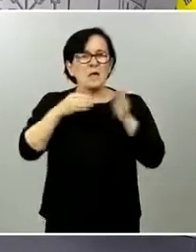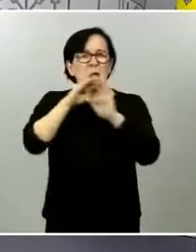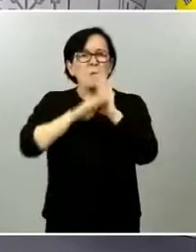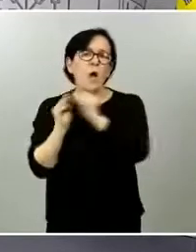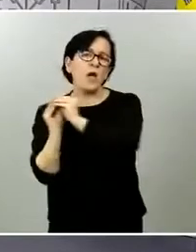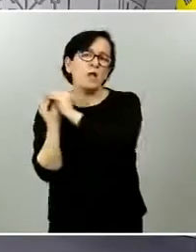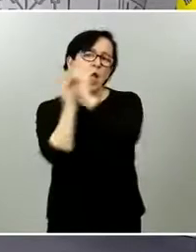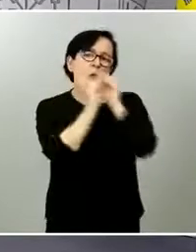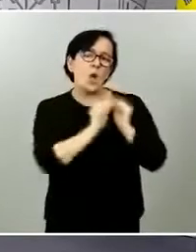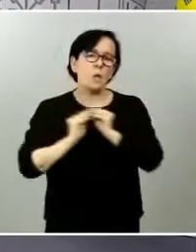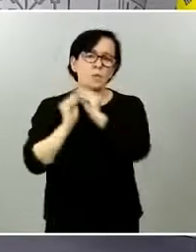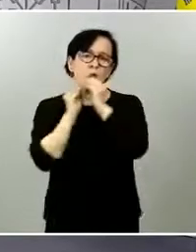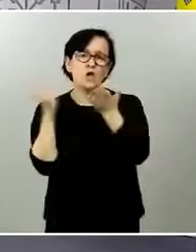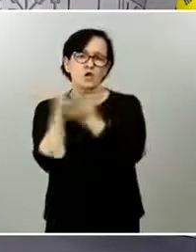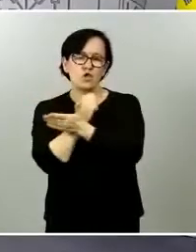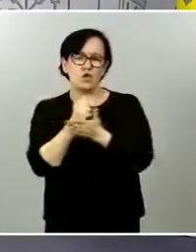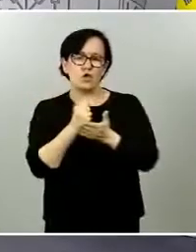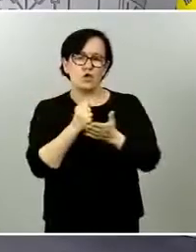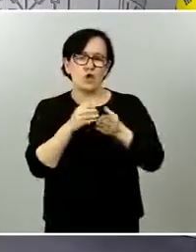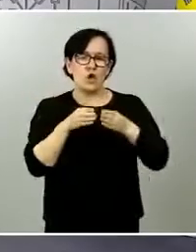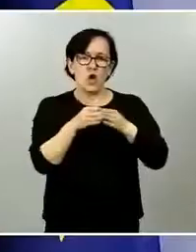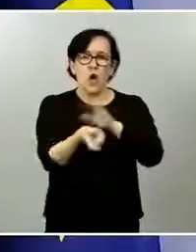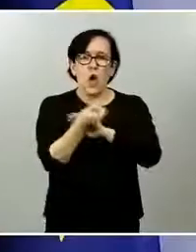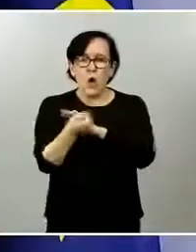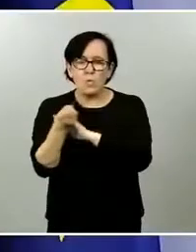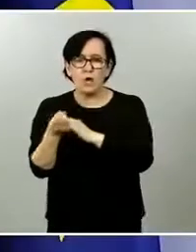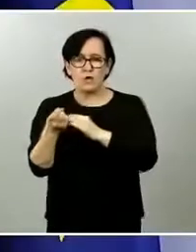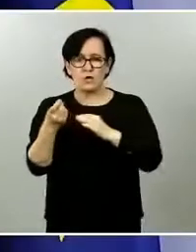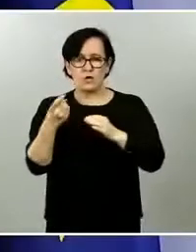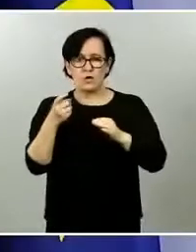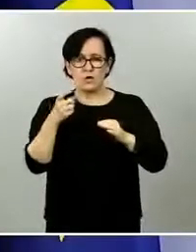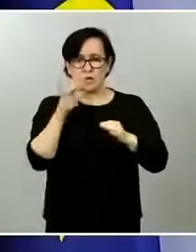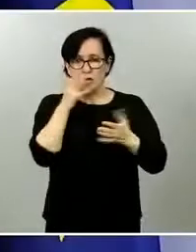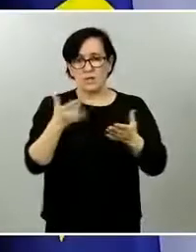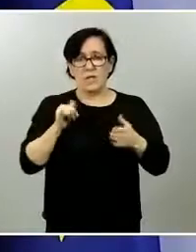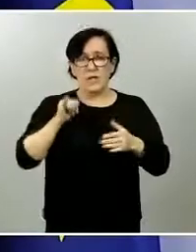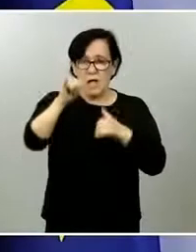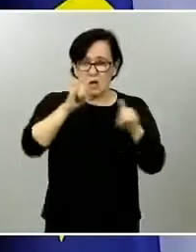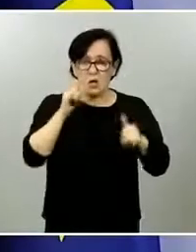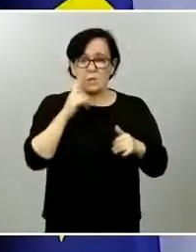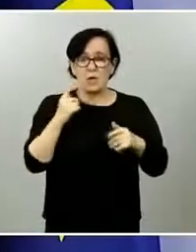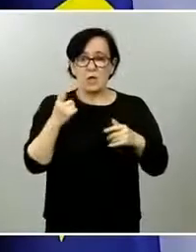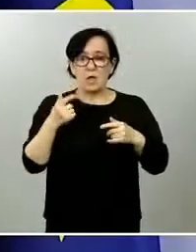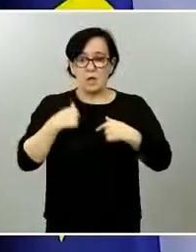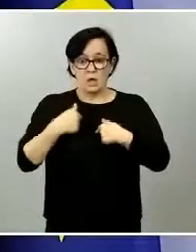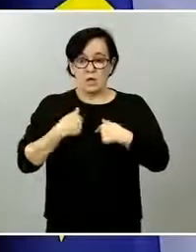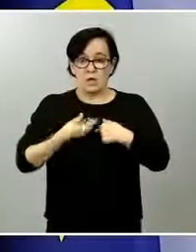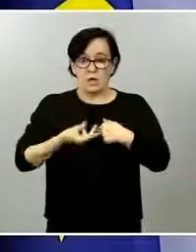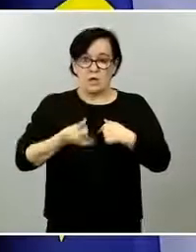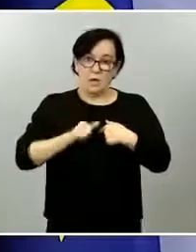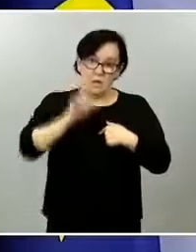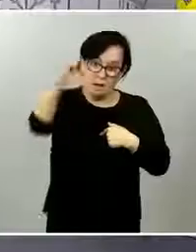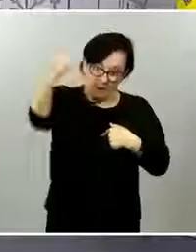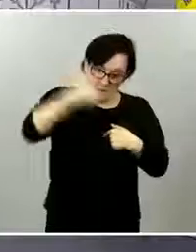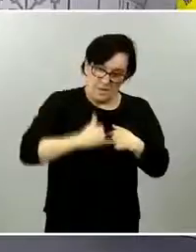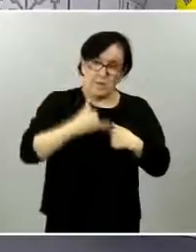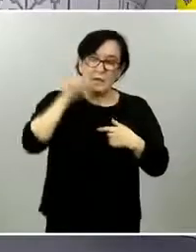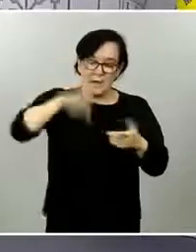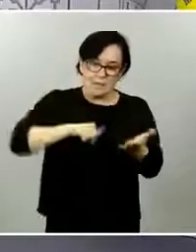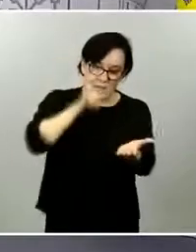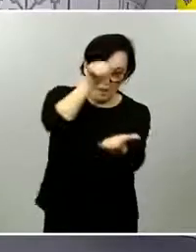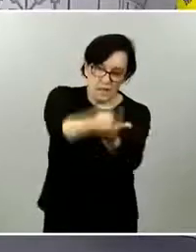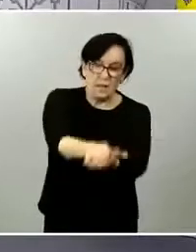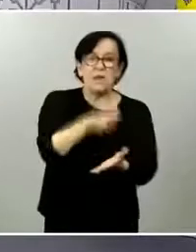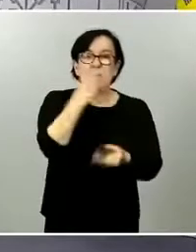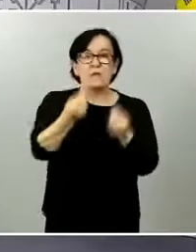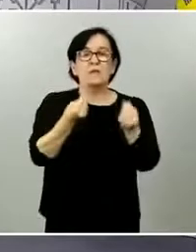marítima creo que esa medida solo la aplican Baleares y Canarias aunque con diferencias se plantea el gobierno una medida homogénea en ese sentido en